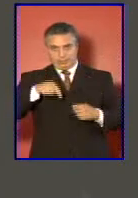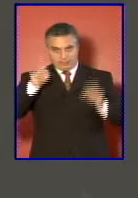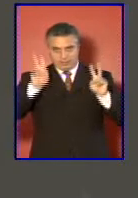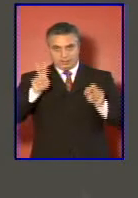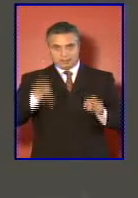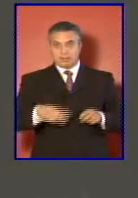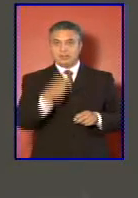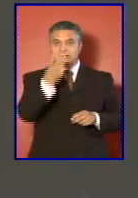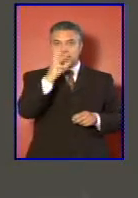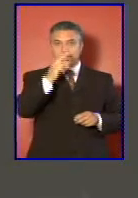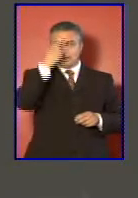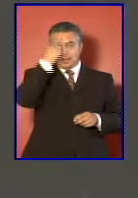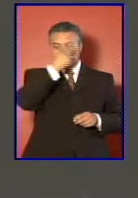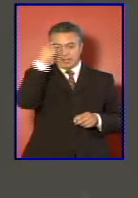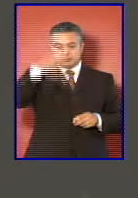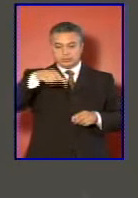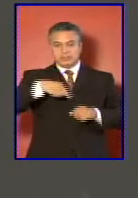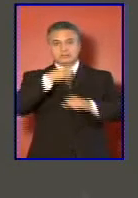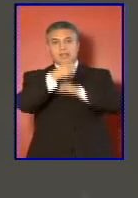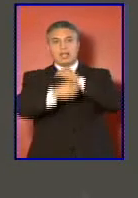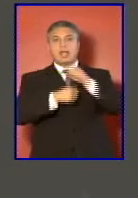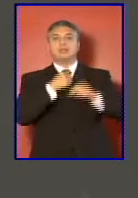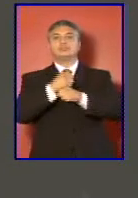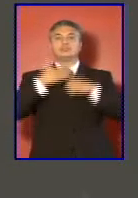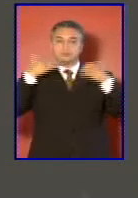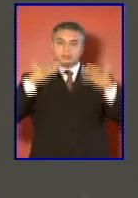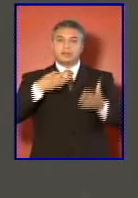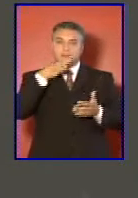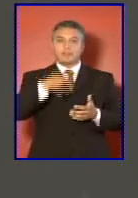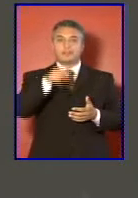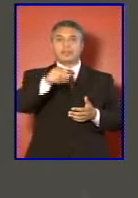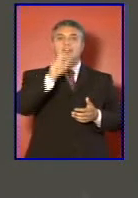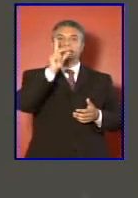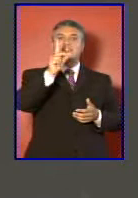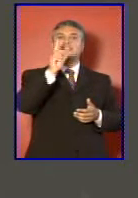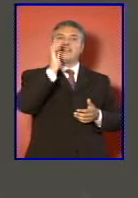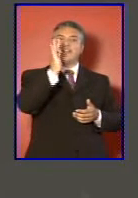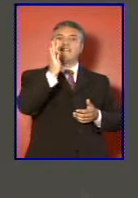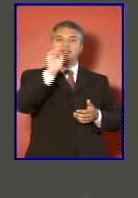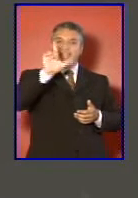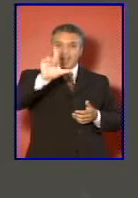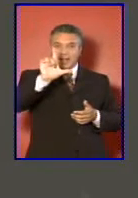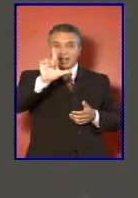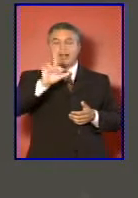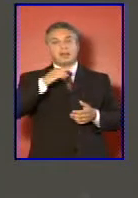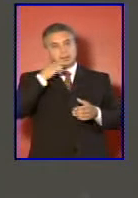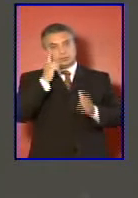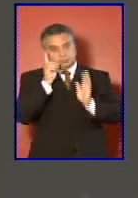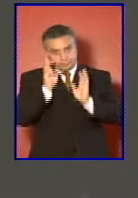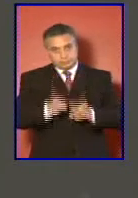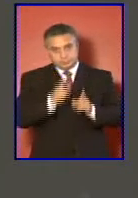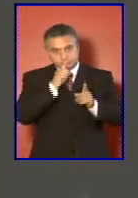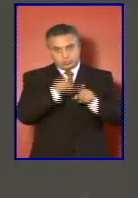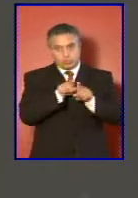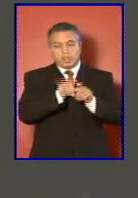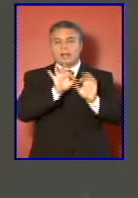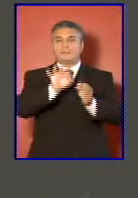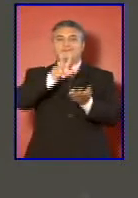de marzo de este año debemos dictar los DFL que consolidan esta situación.